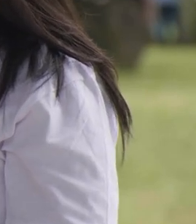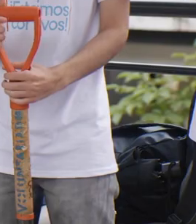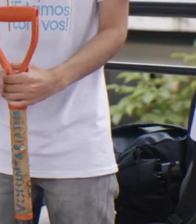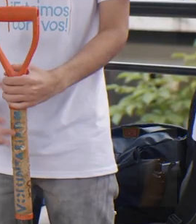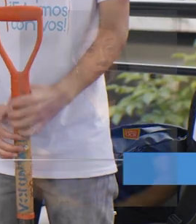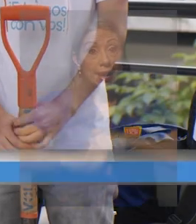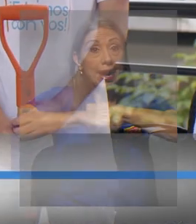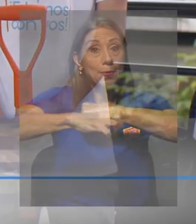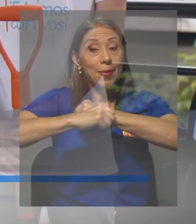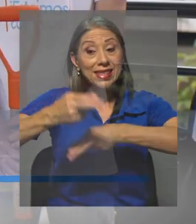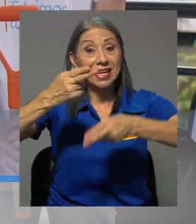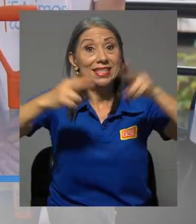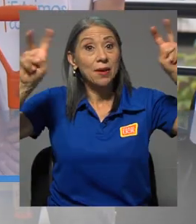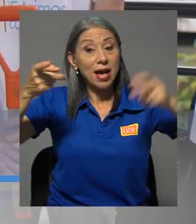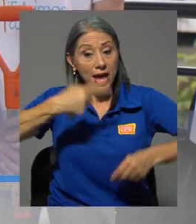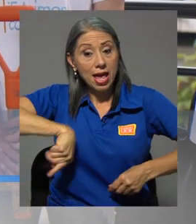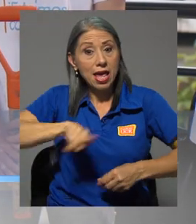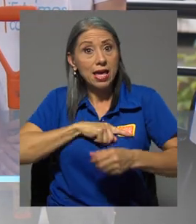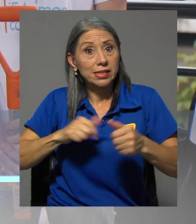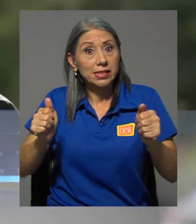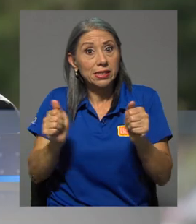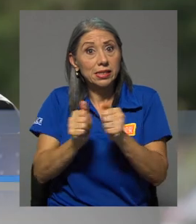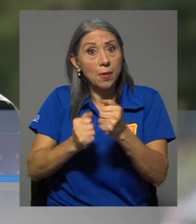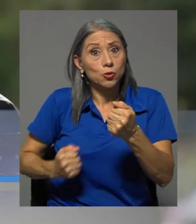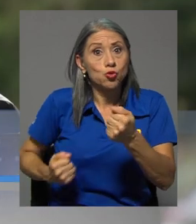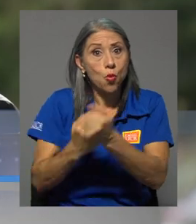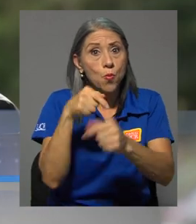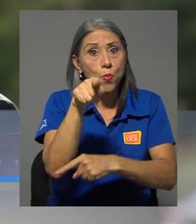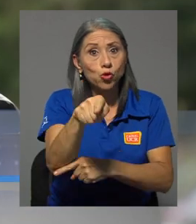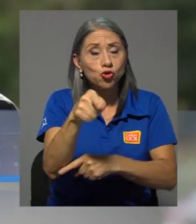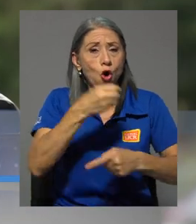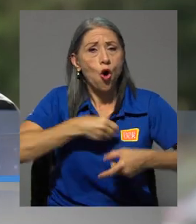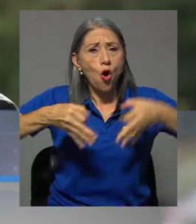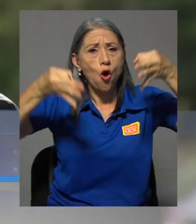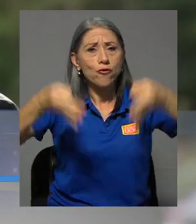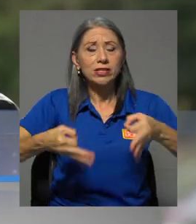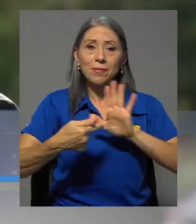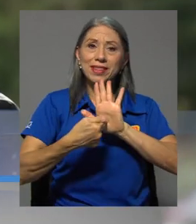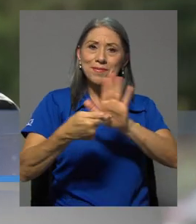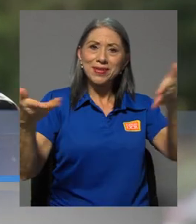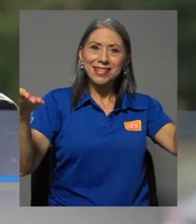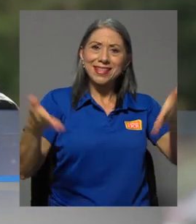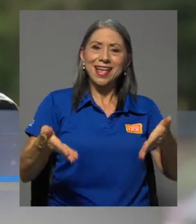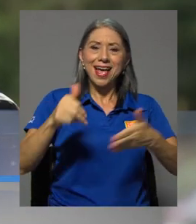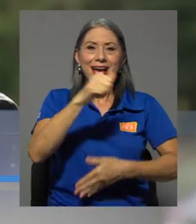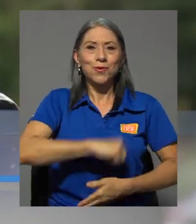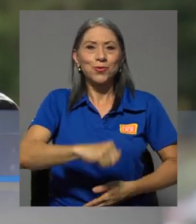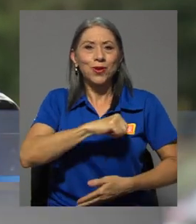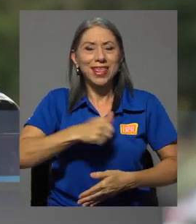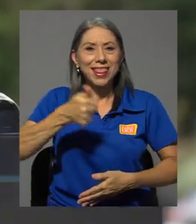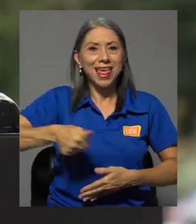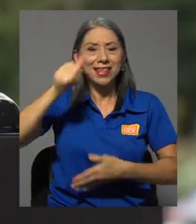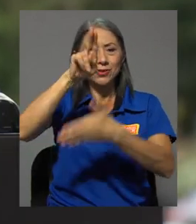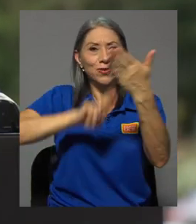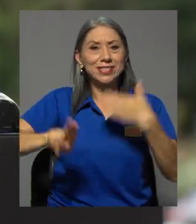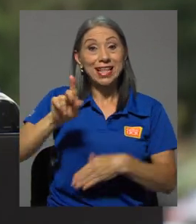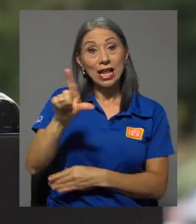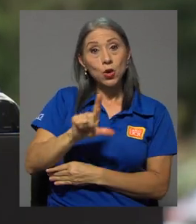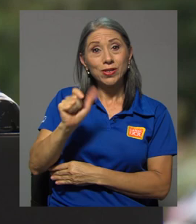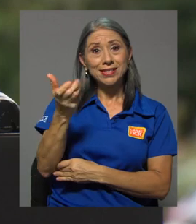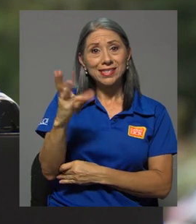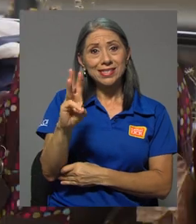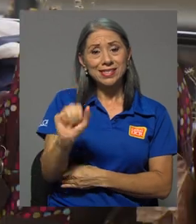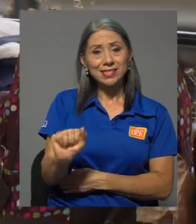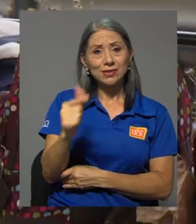La campaña Estamos con Voz fue presentada oficialmente por las autoridades universitarias el lunes 16 de